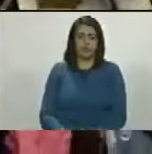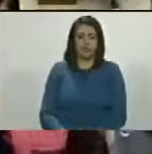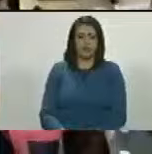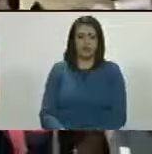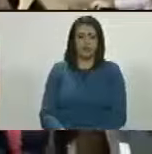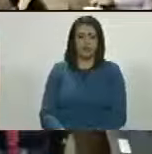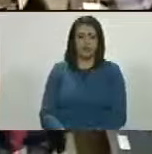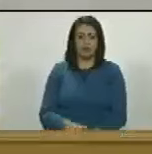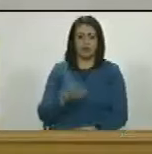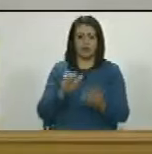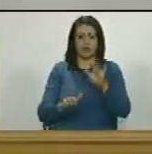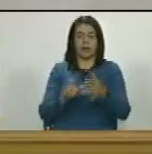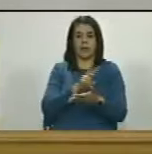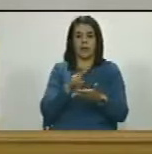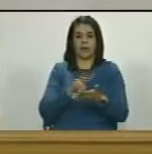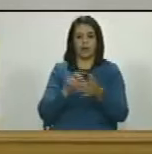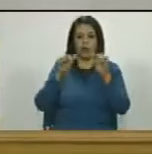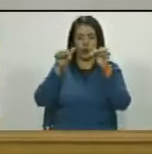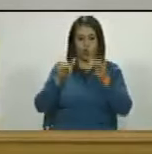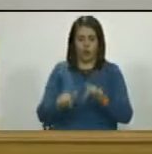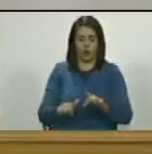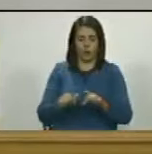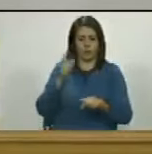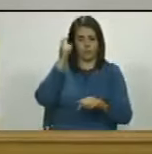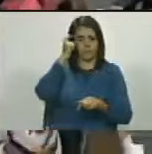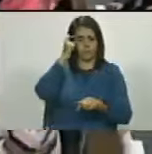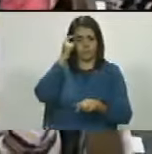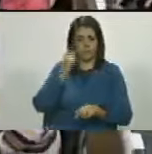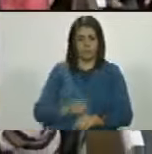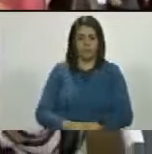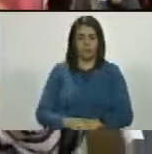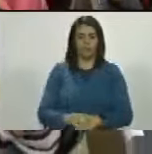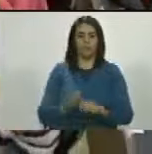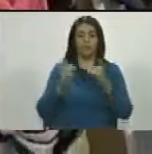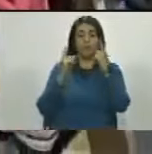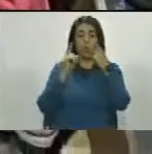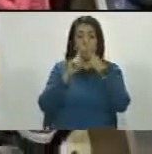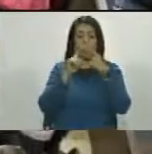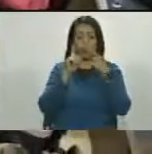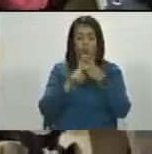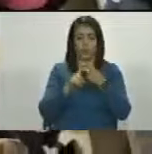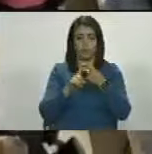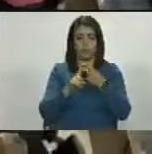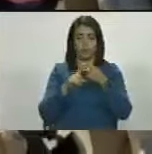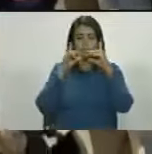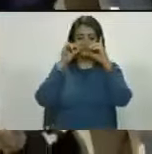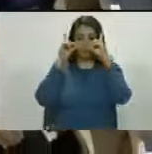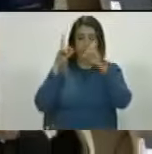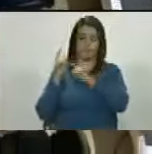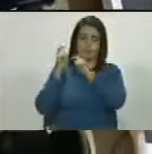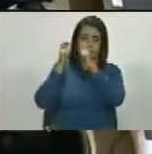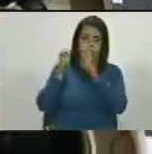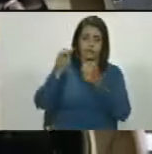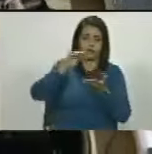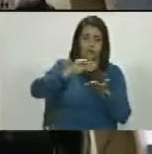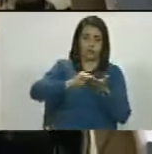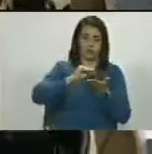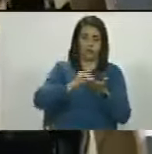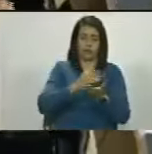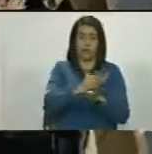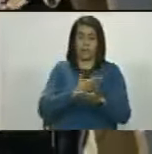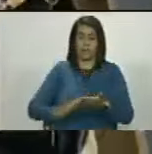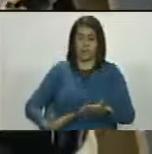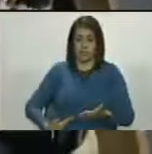ciudadana secretaria si vas a dar lectura a la propuesta de orden del día punto número uno designación y ratificación de las